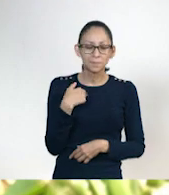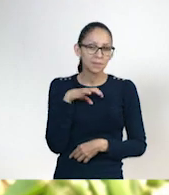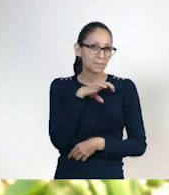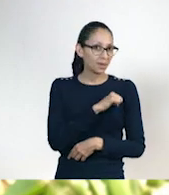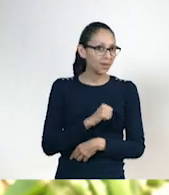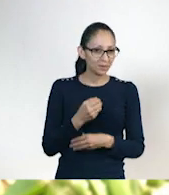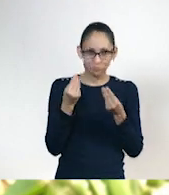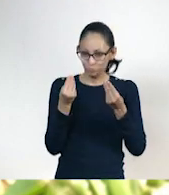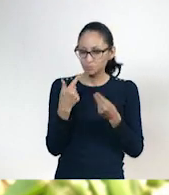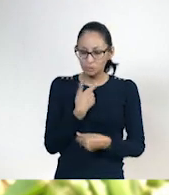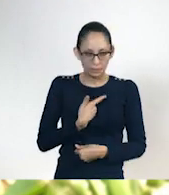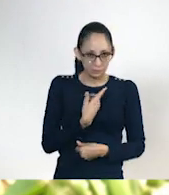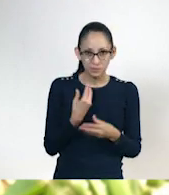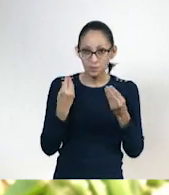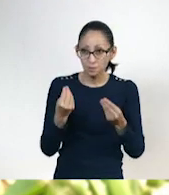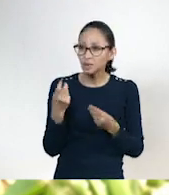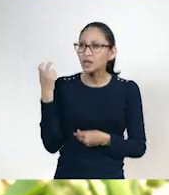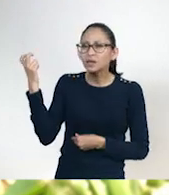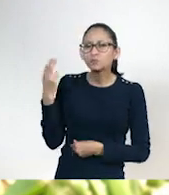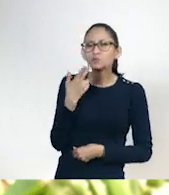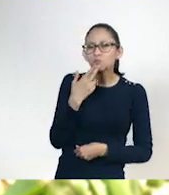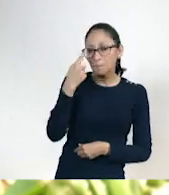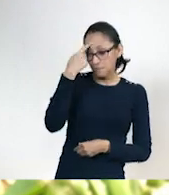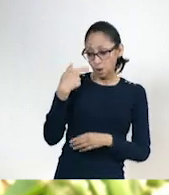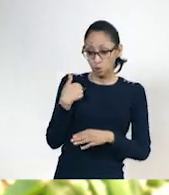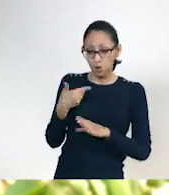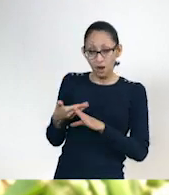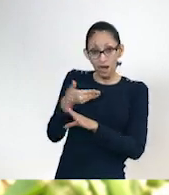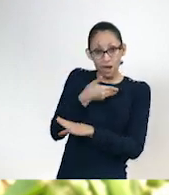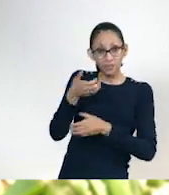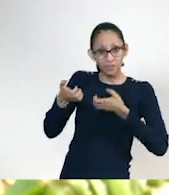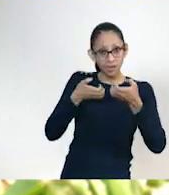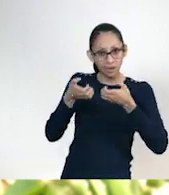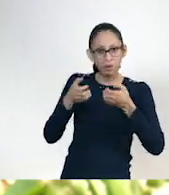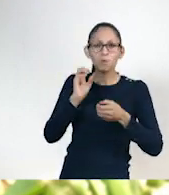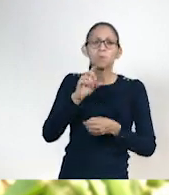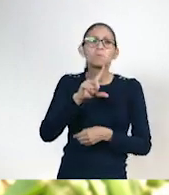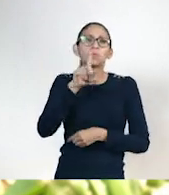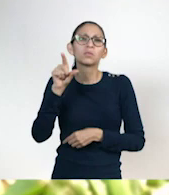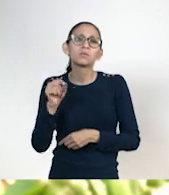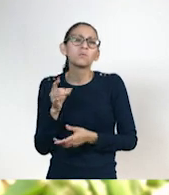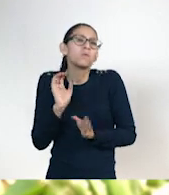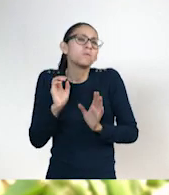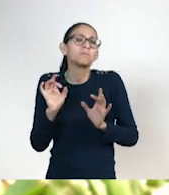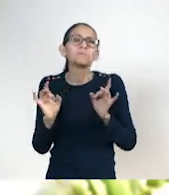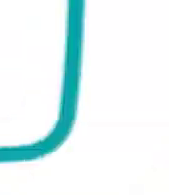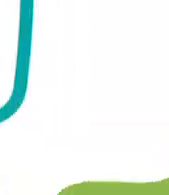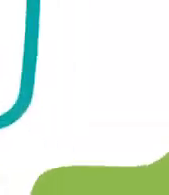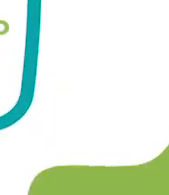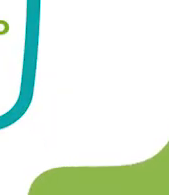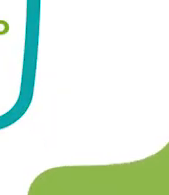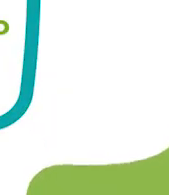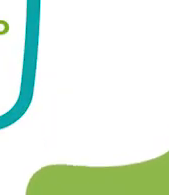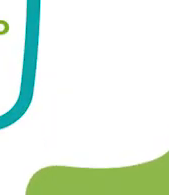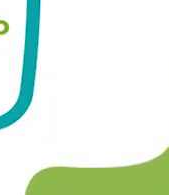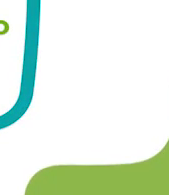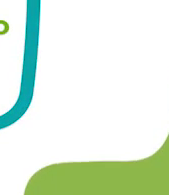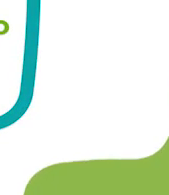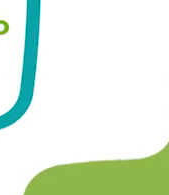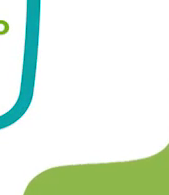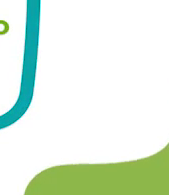mucho. Y esto sirve para antes de hacer ejercicio. Para después de hacer ejercicio. O simplemente para ir ganando flexibilidad. Vía con vía.